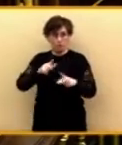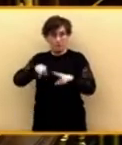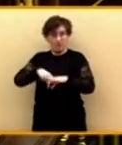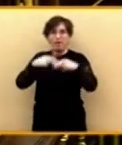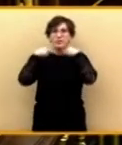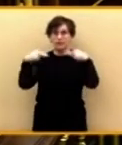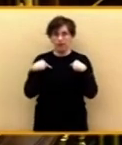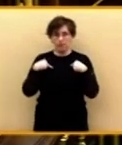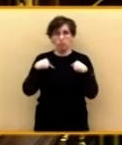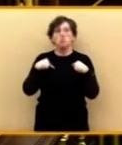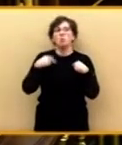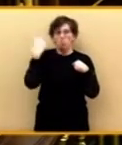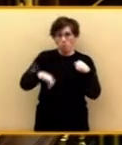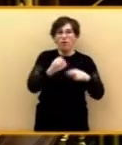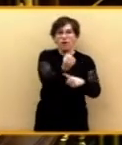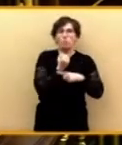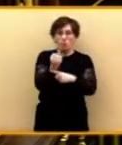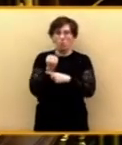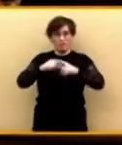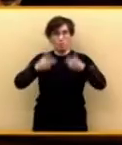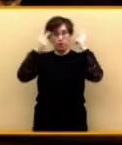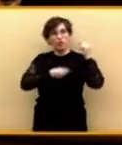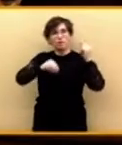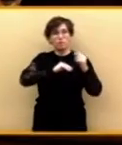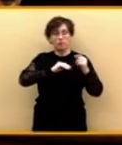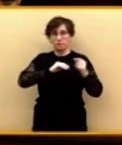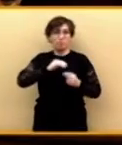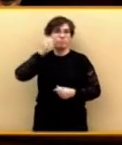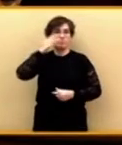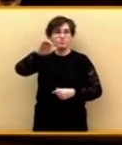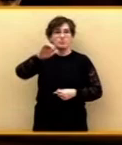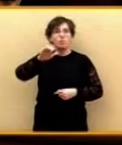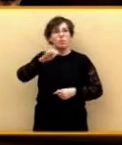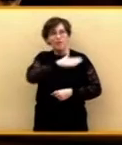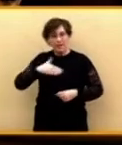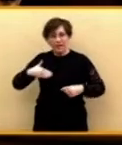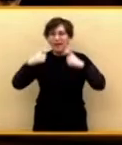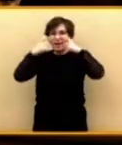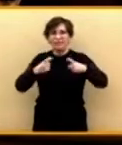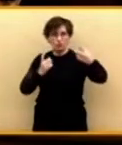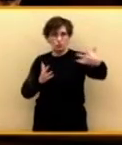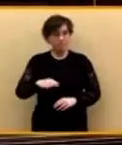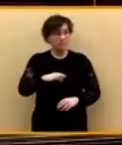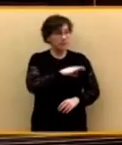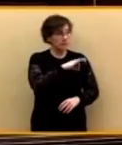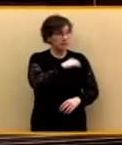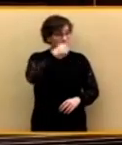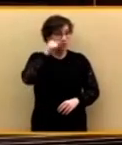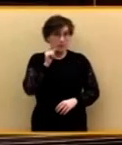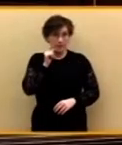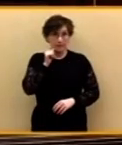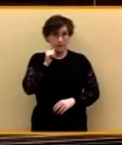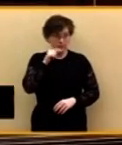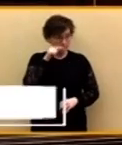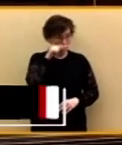Sánchez ha defendido que este es el gobierno que han votado y han querido los españoles y Ciudadanos le recrimina. A usted no le ha votado ni un